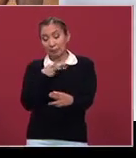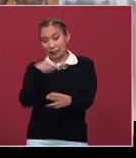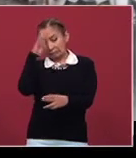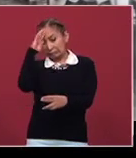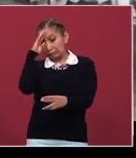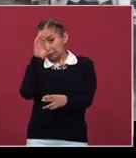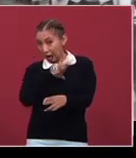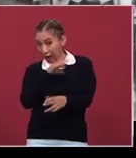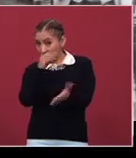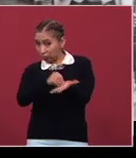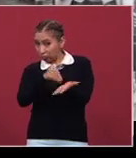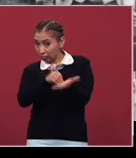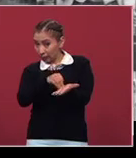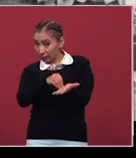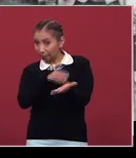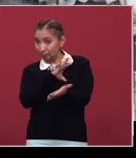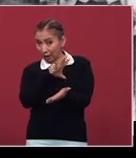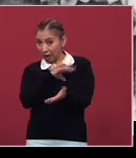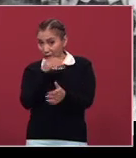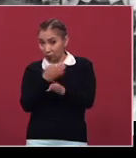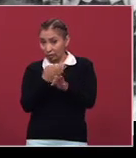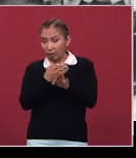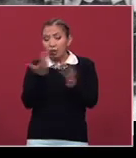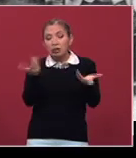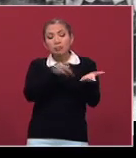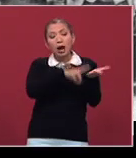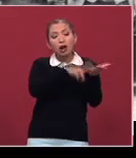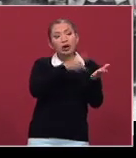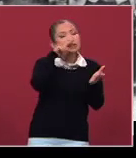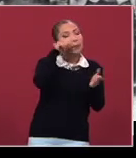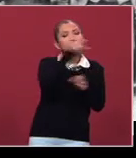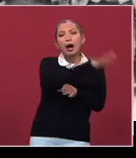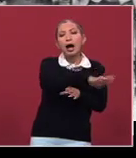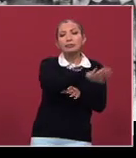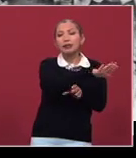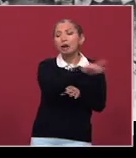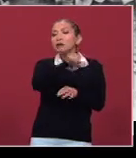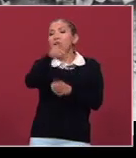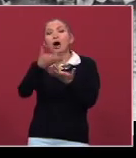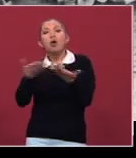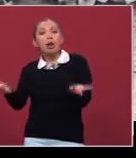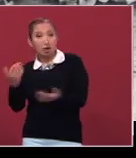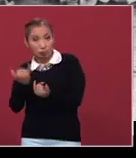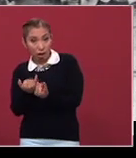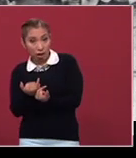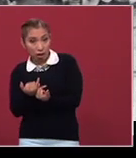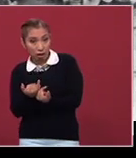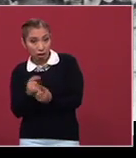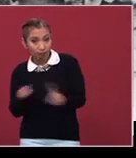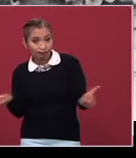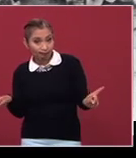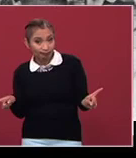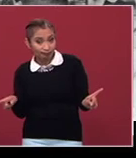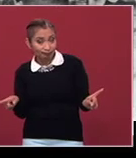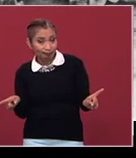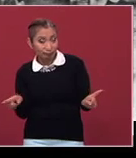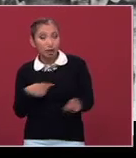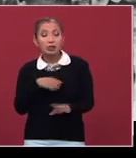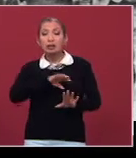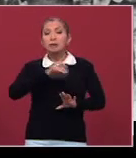de reflexionar en términos de lo que implica, cuáles eran los valores del zapatismo y cómo los repensamos hoy en día. Y los